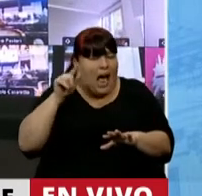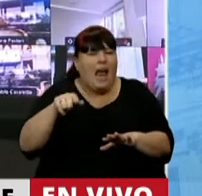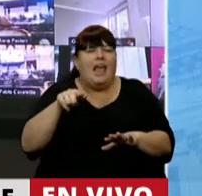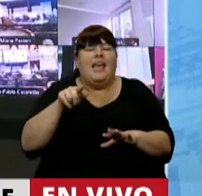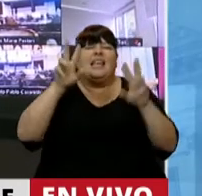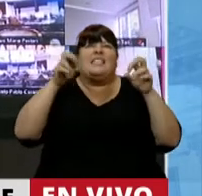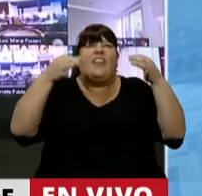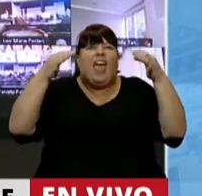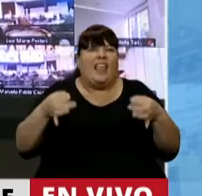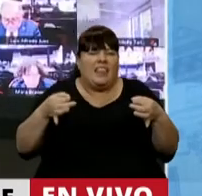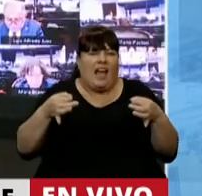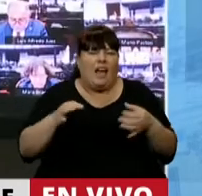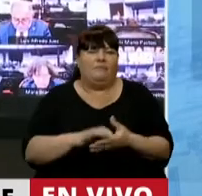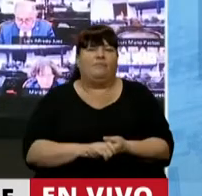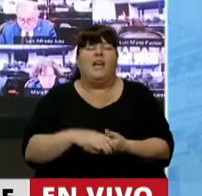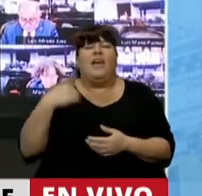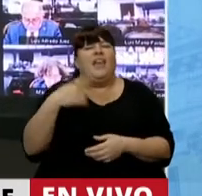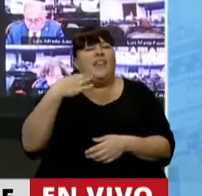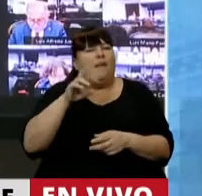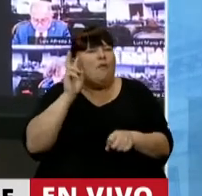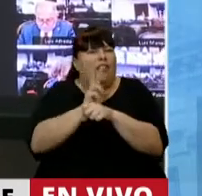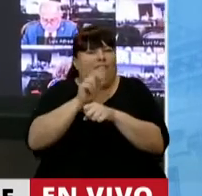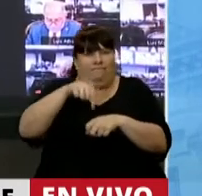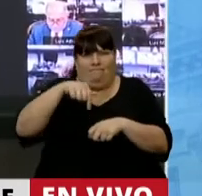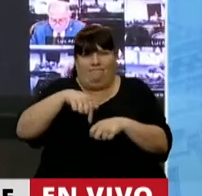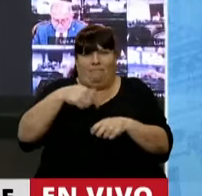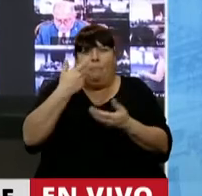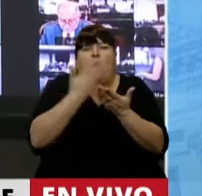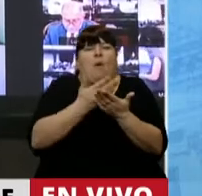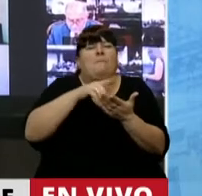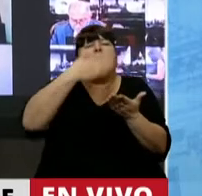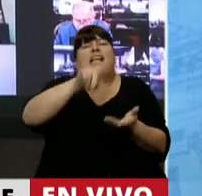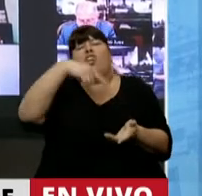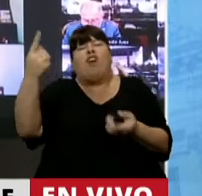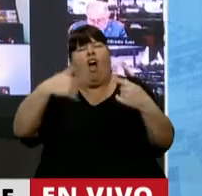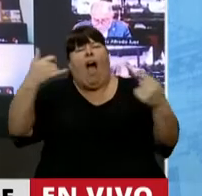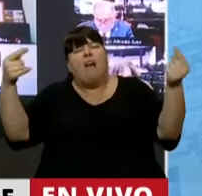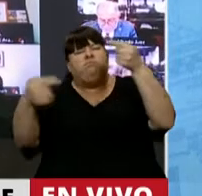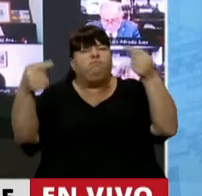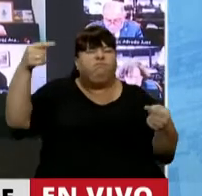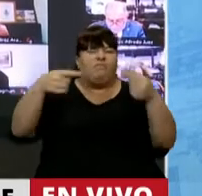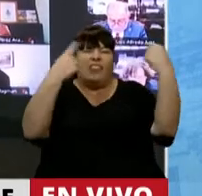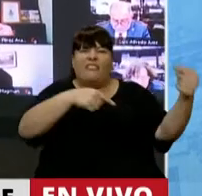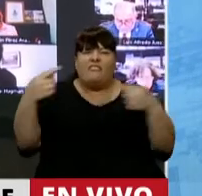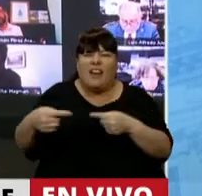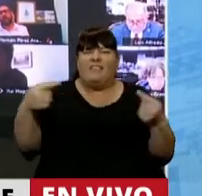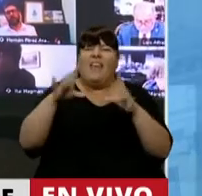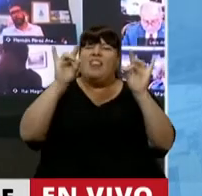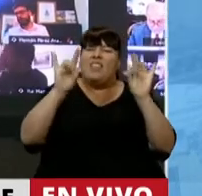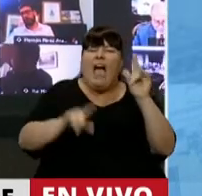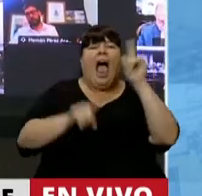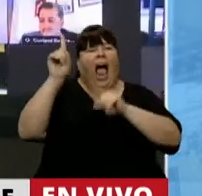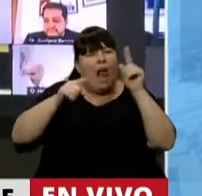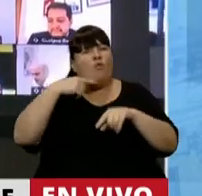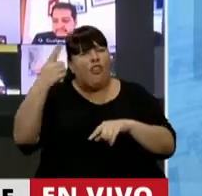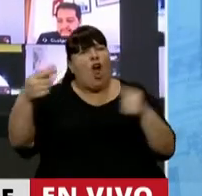principio ético que tenemos que defender en esta iniciativa por encima de otras contradicciones, por encima de las complejidades, algunas